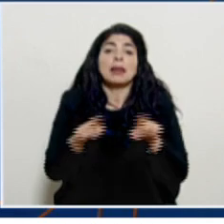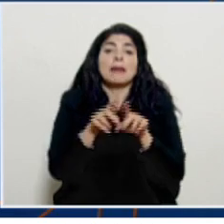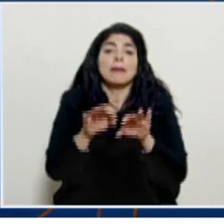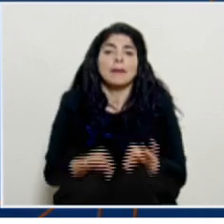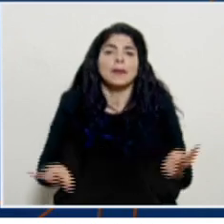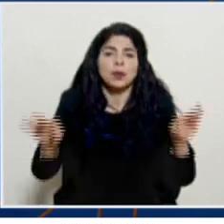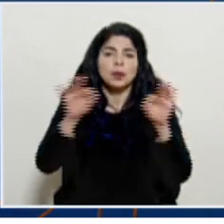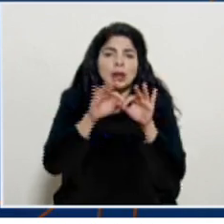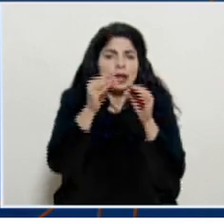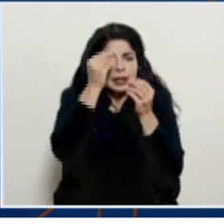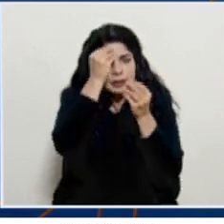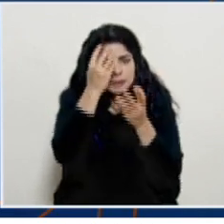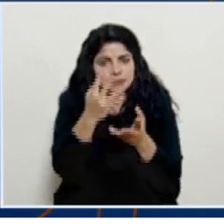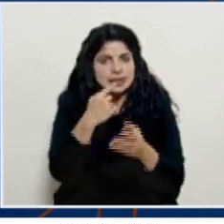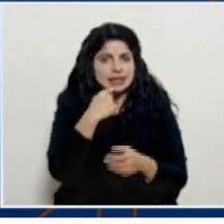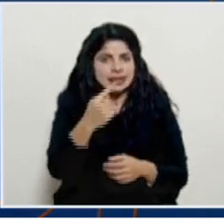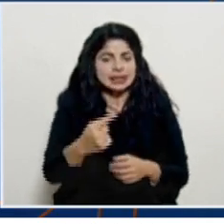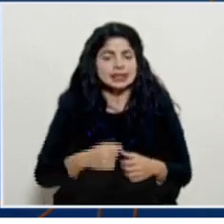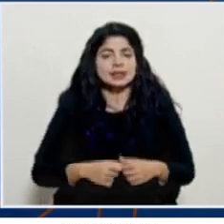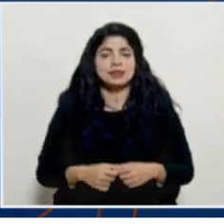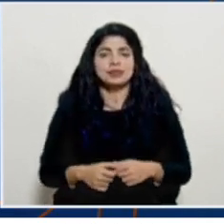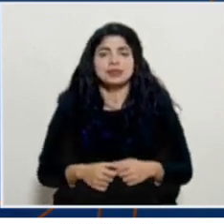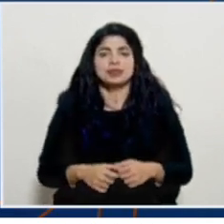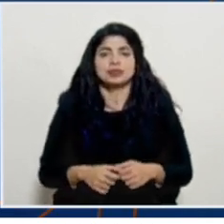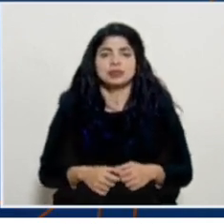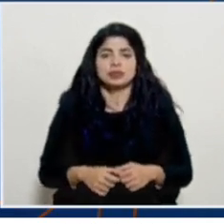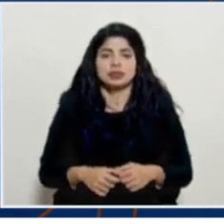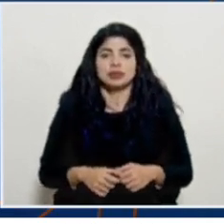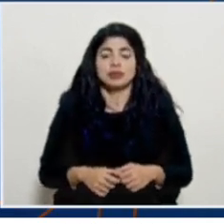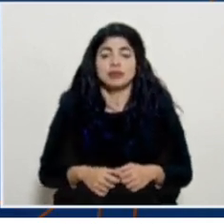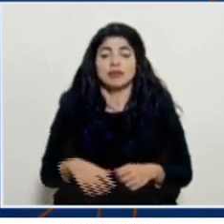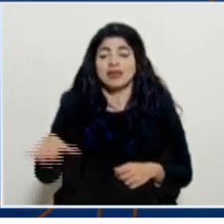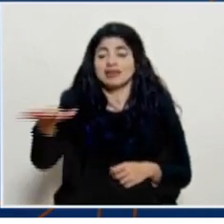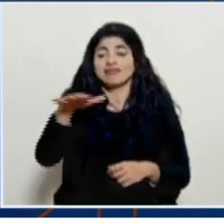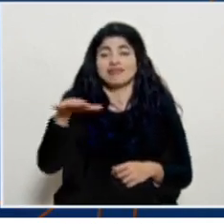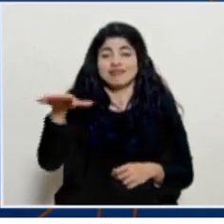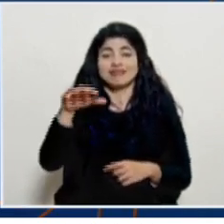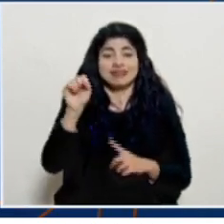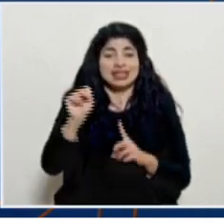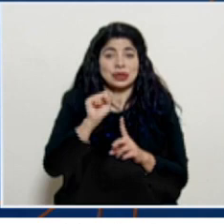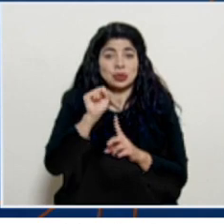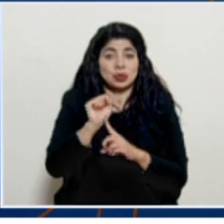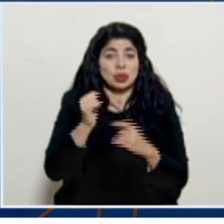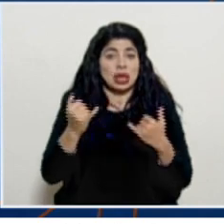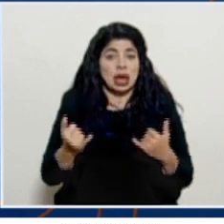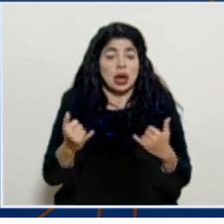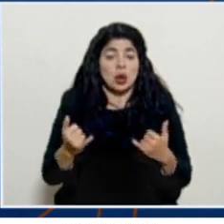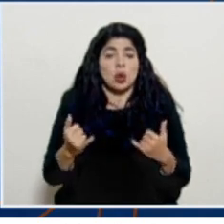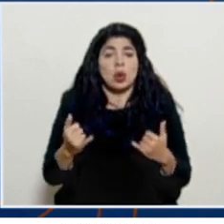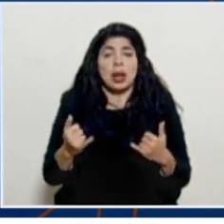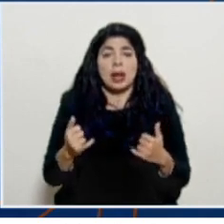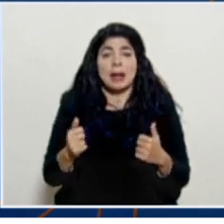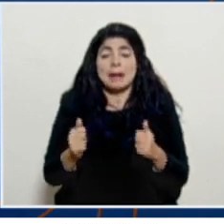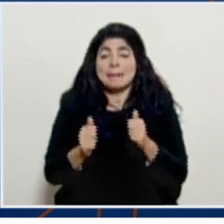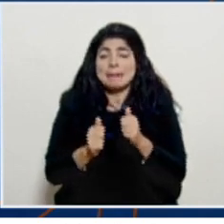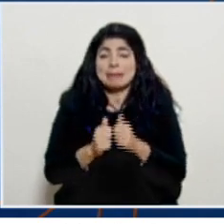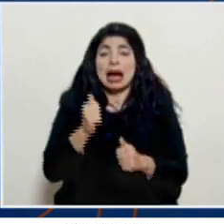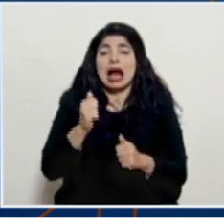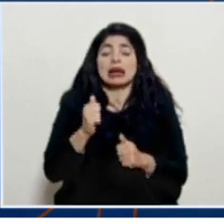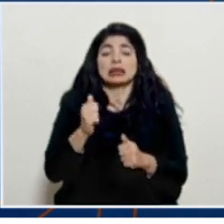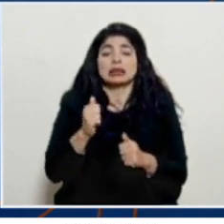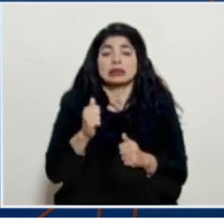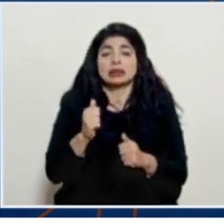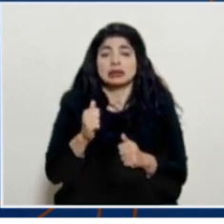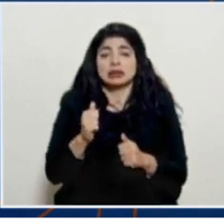importantísimo mencionar que las las condiciones en este momento donde más se presentan